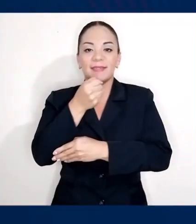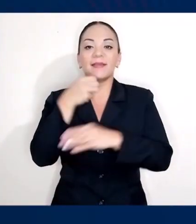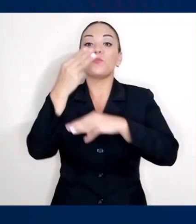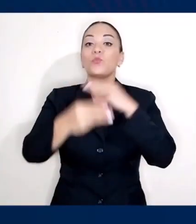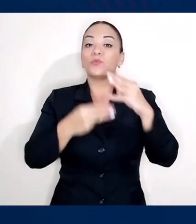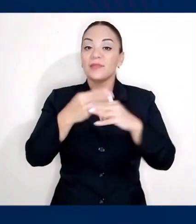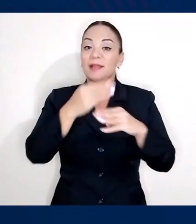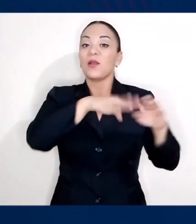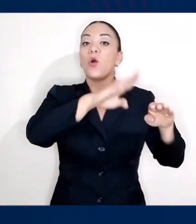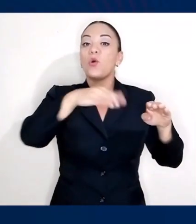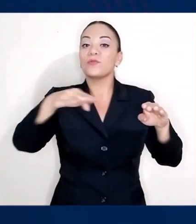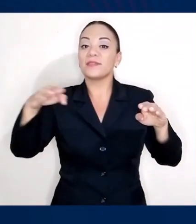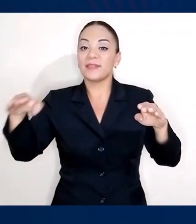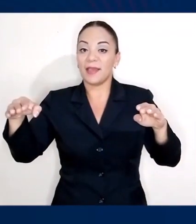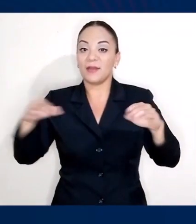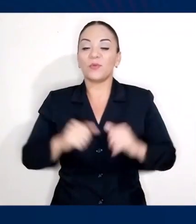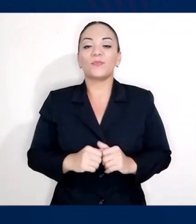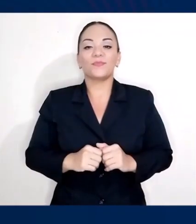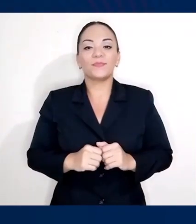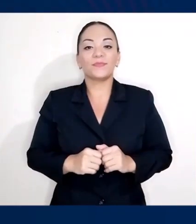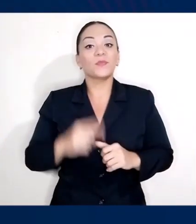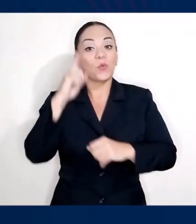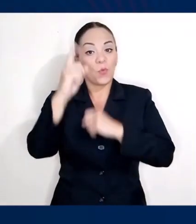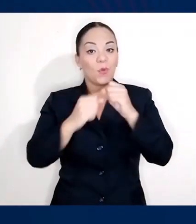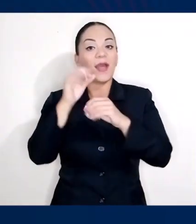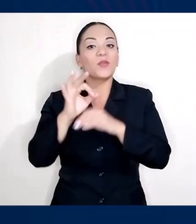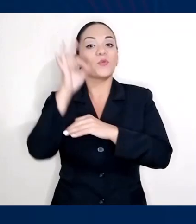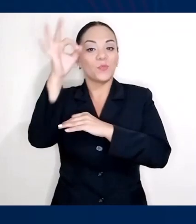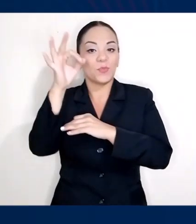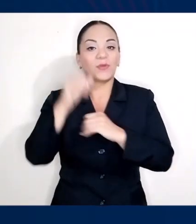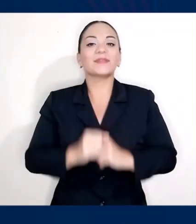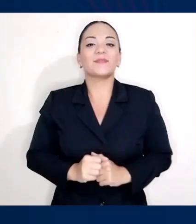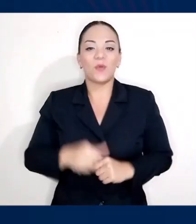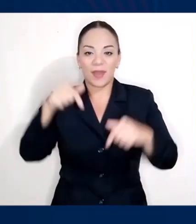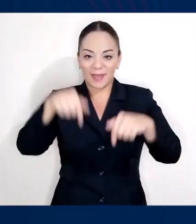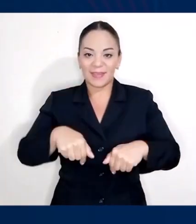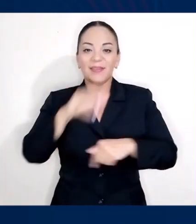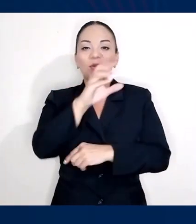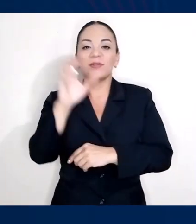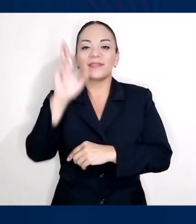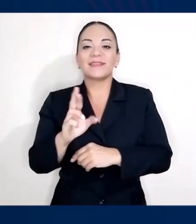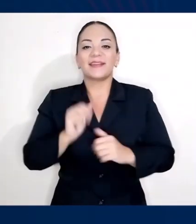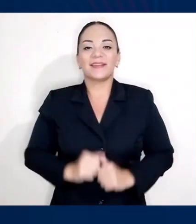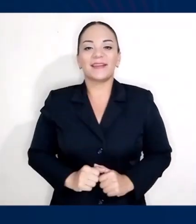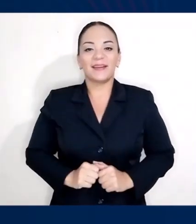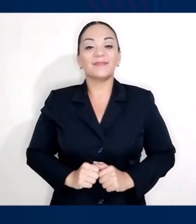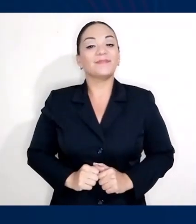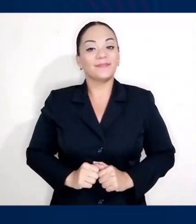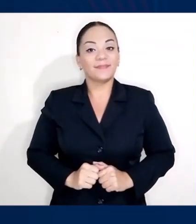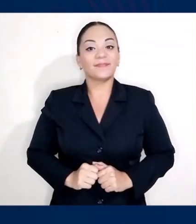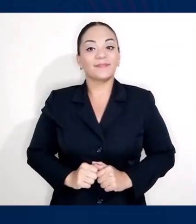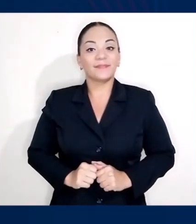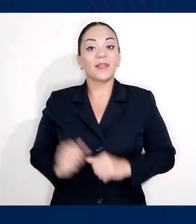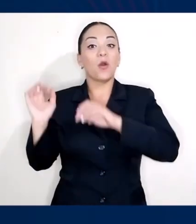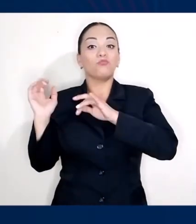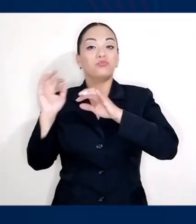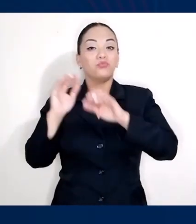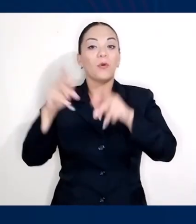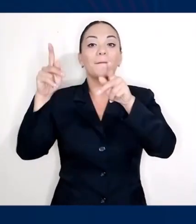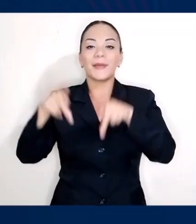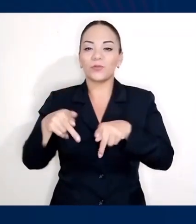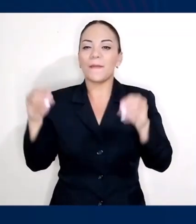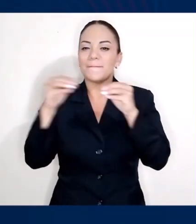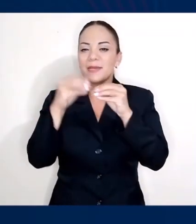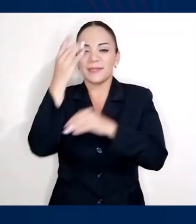Océano que celebraremos exactamente dentro de un año en nuestro país. Aquí llegarán las mentes más